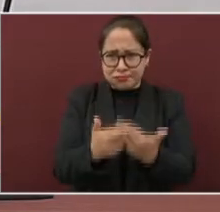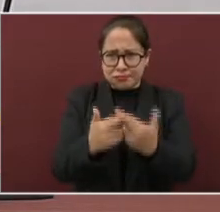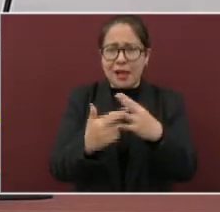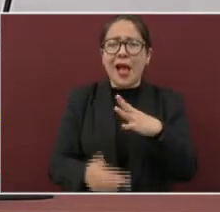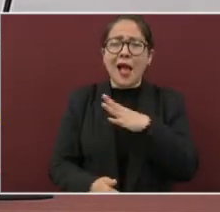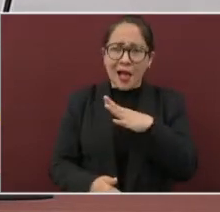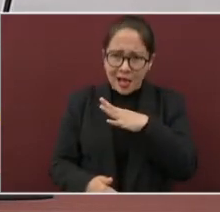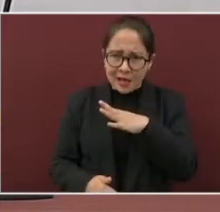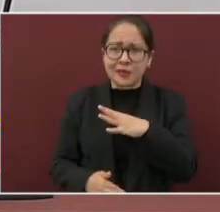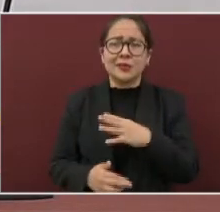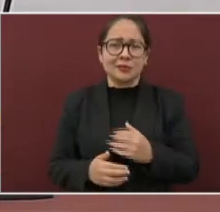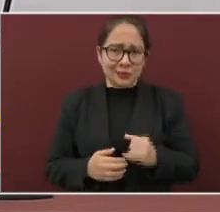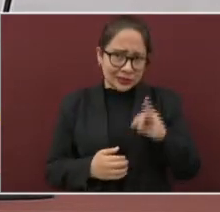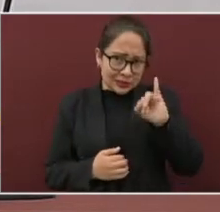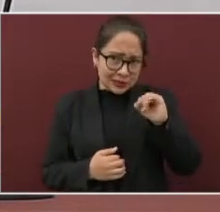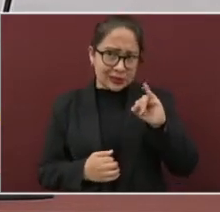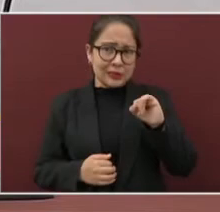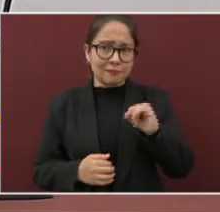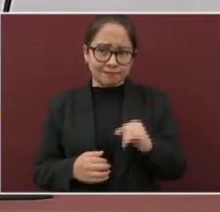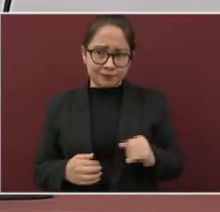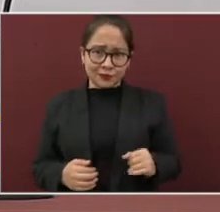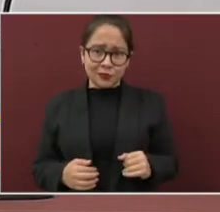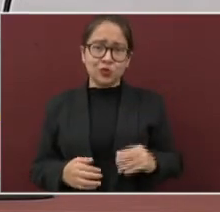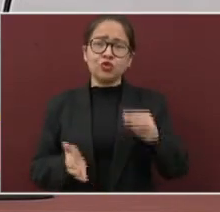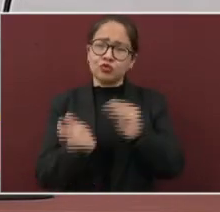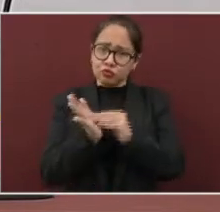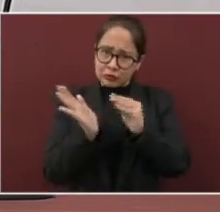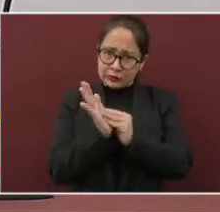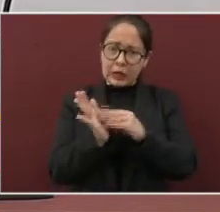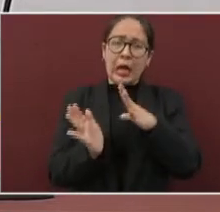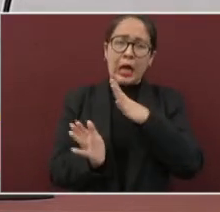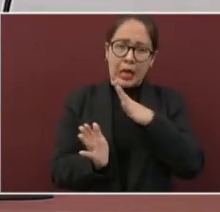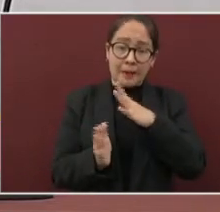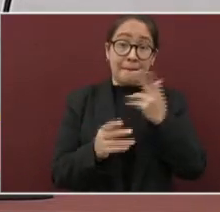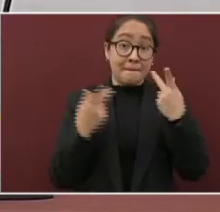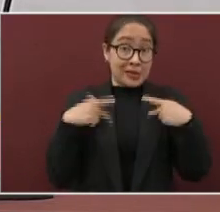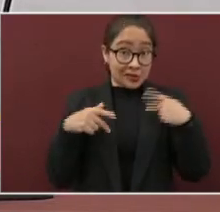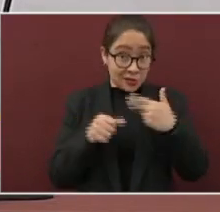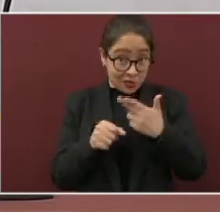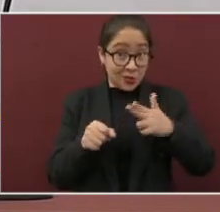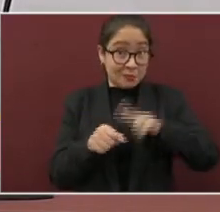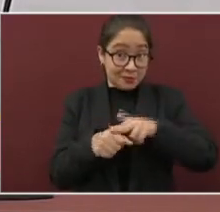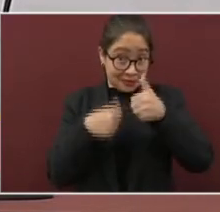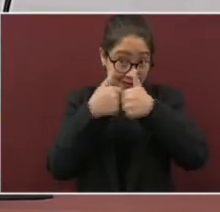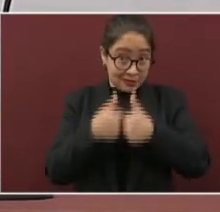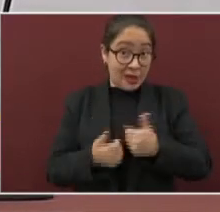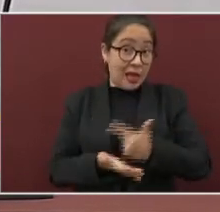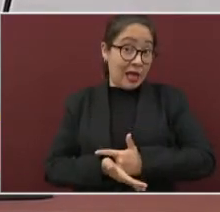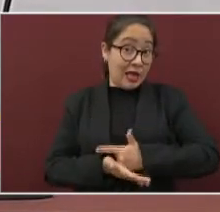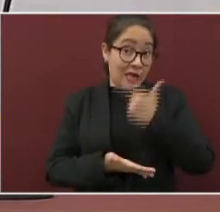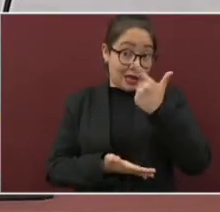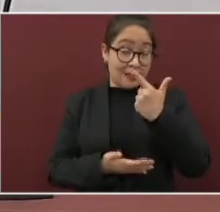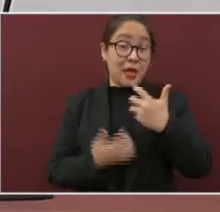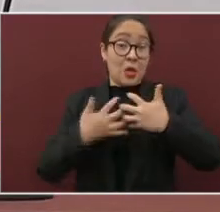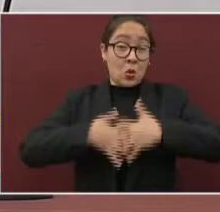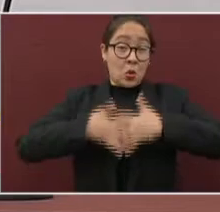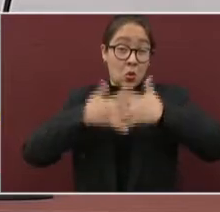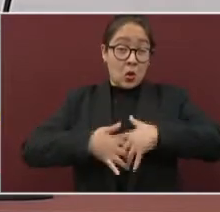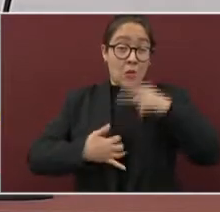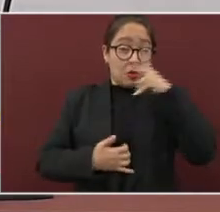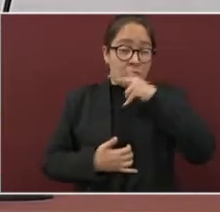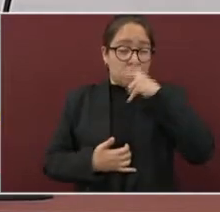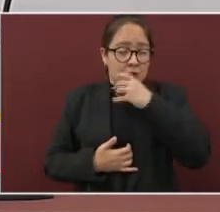acaban de escuchar que sigue habiendo personas hospitalizadas con ventilador mecánico y